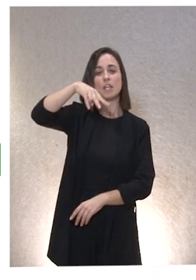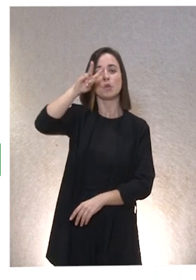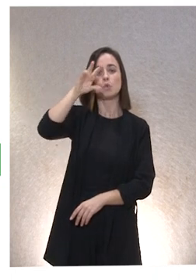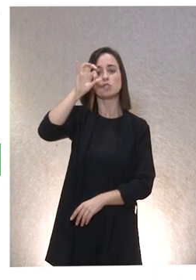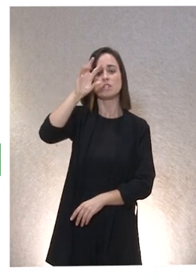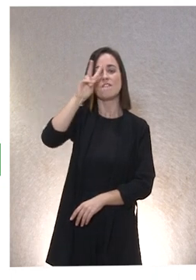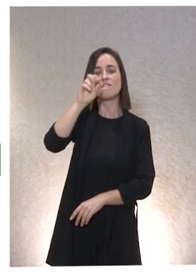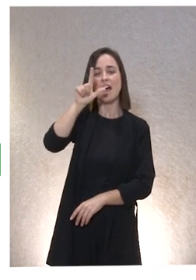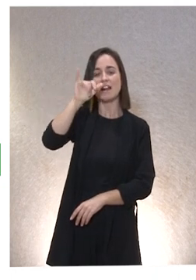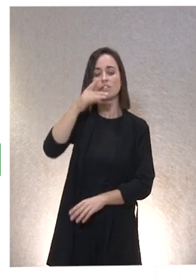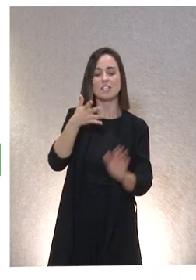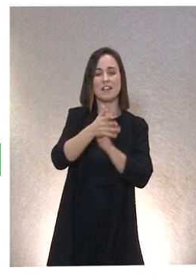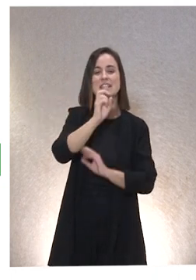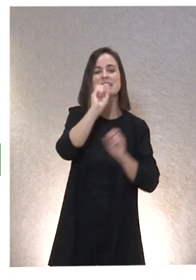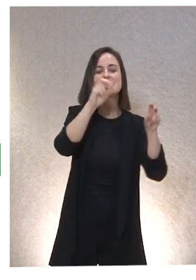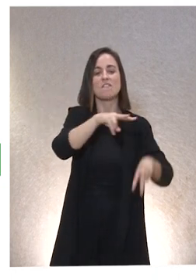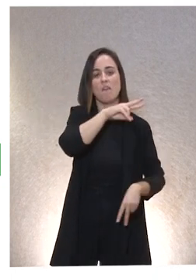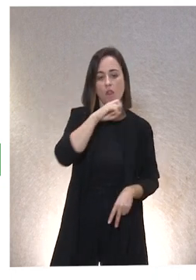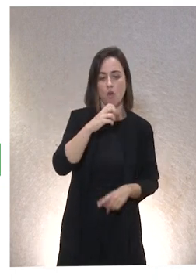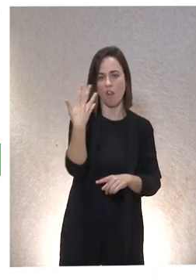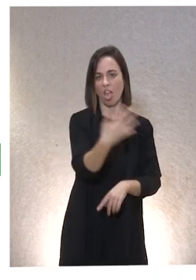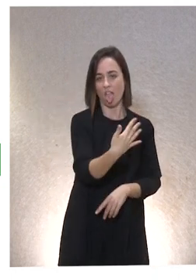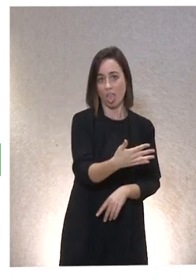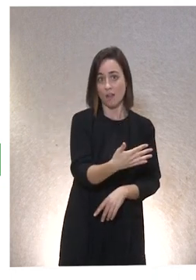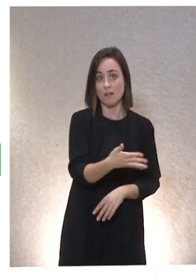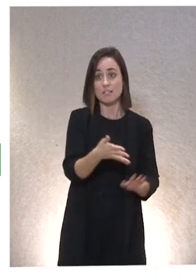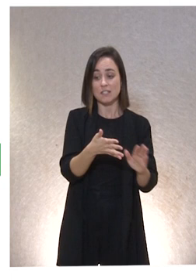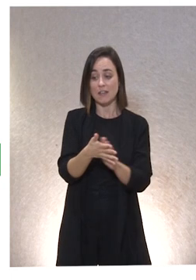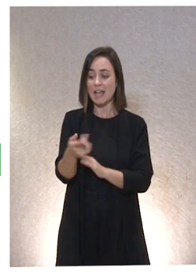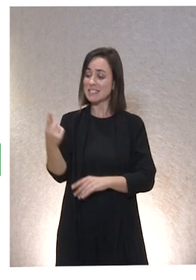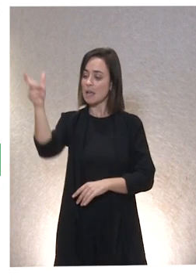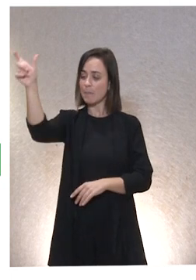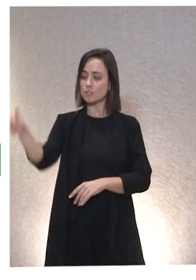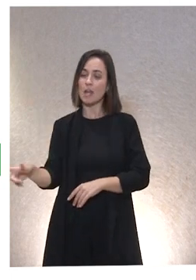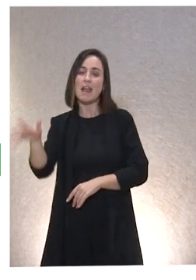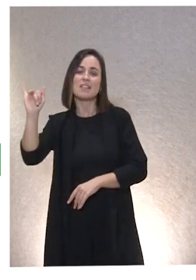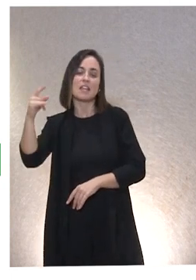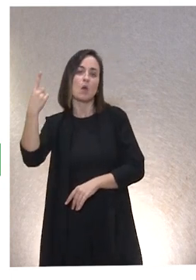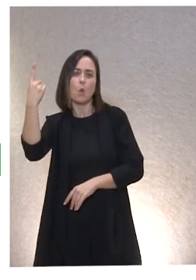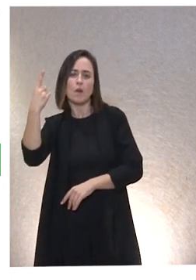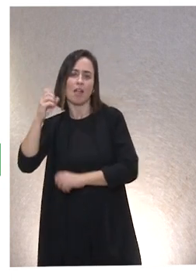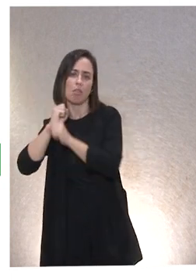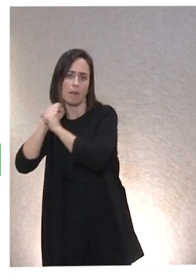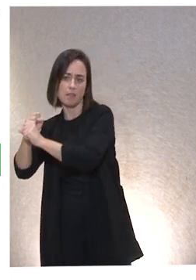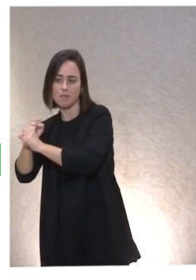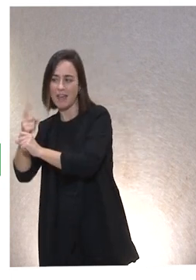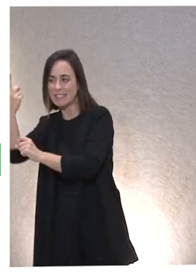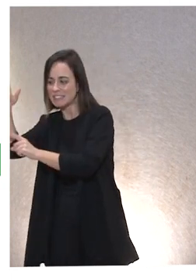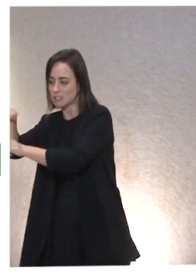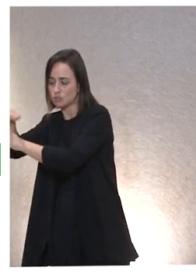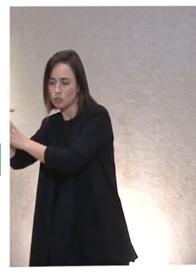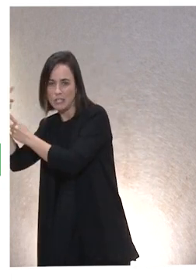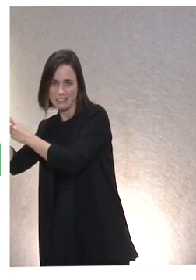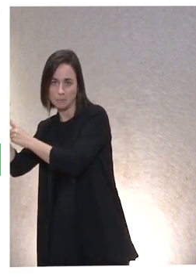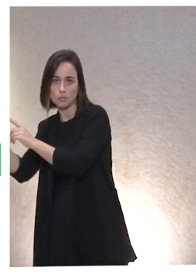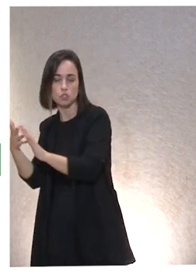la persona como tal. sea, no se dice, esta persona tiene una dependencia en estos aspectos. Esta persona es dependiente. Esta persona es. Es decir,